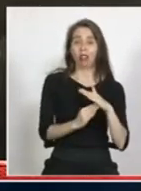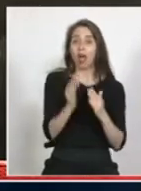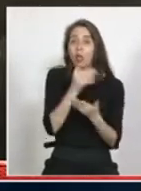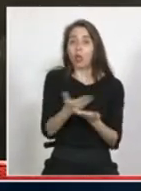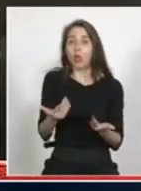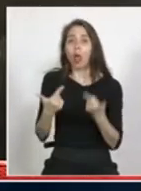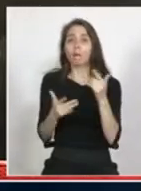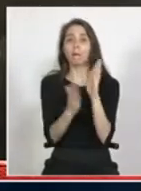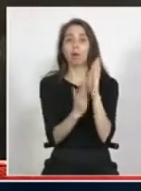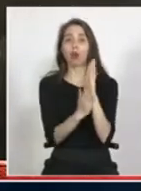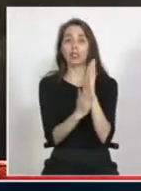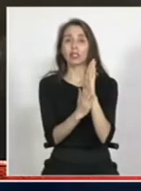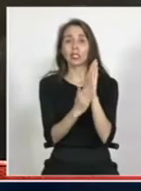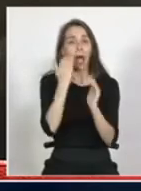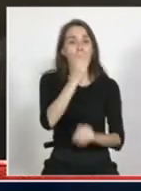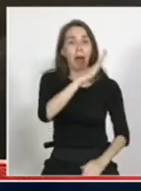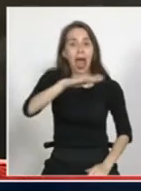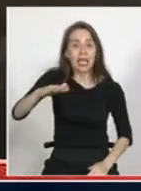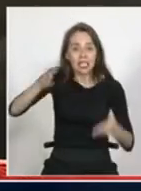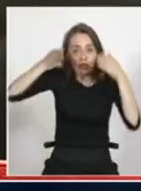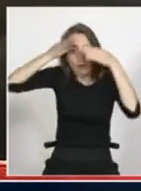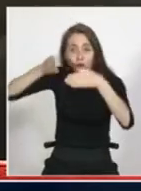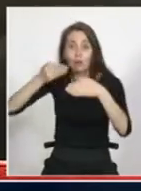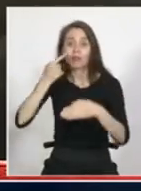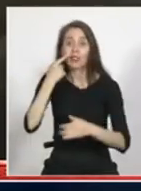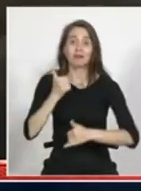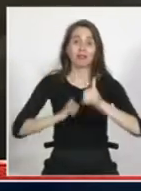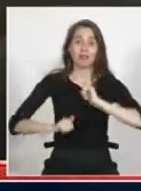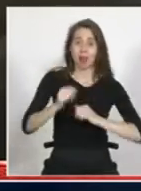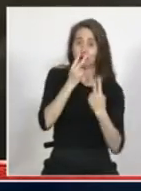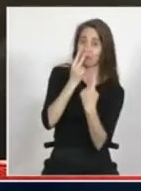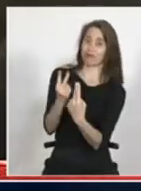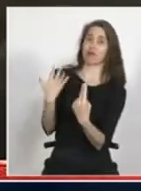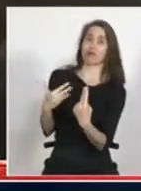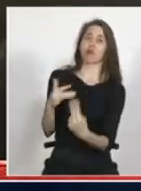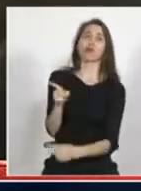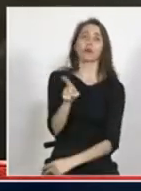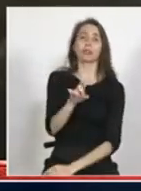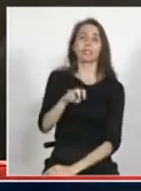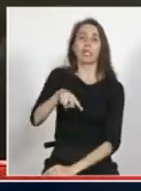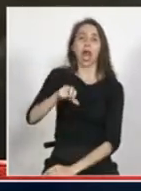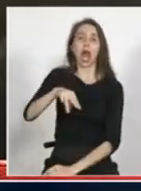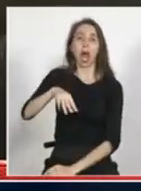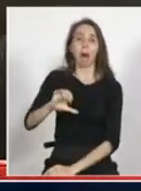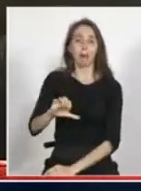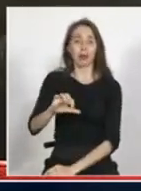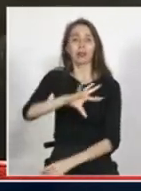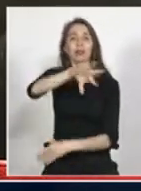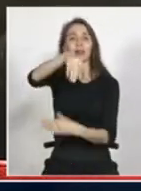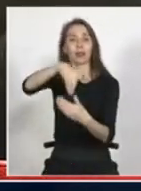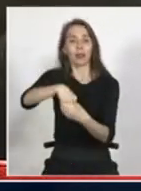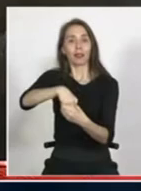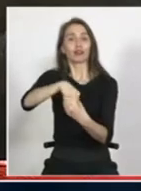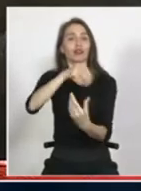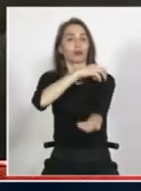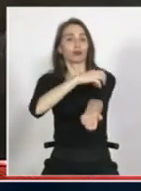actual crisis del Sename es un reflejo muy triste y dramático de eso, que nos viene a mostrar que dentro de Chile la situación de la infancia